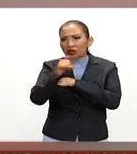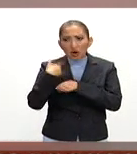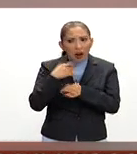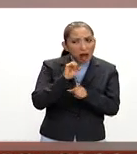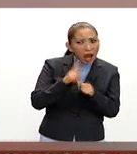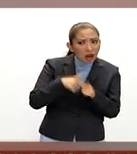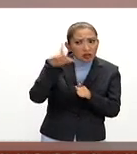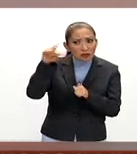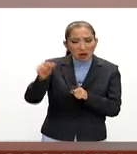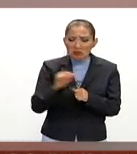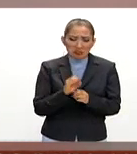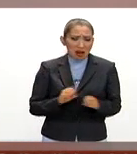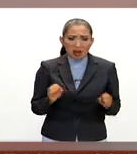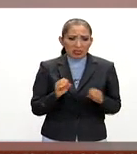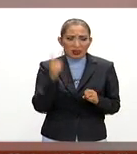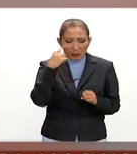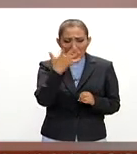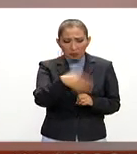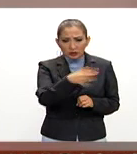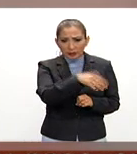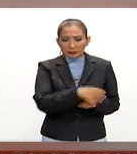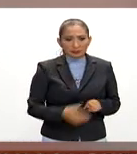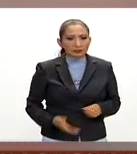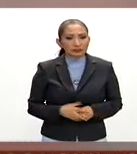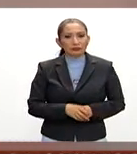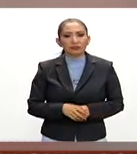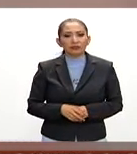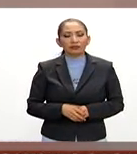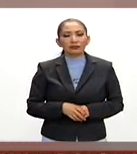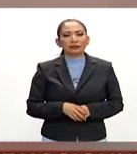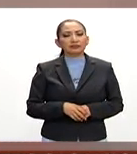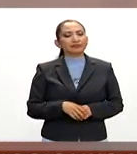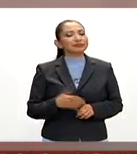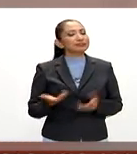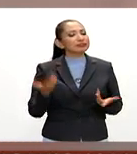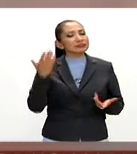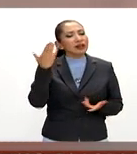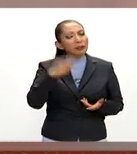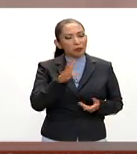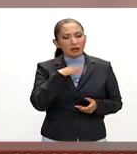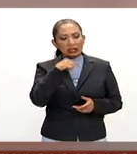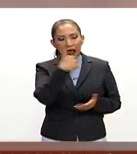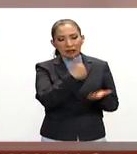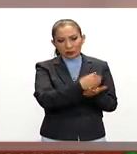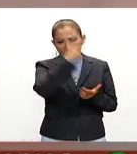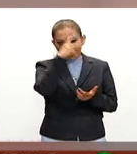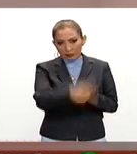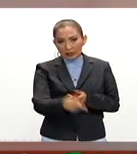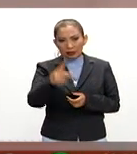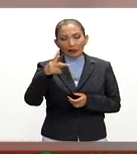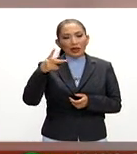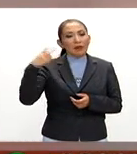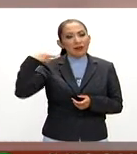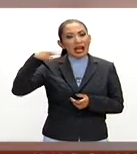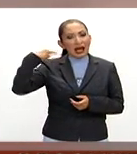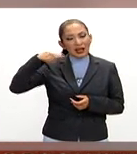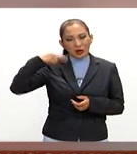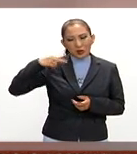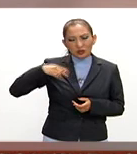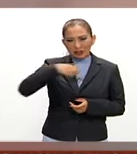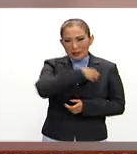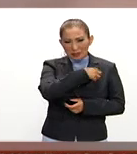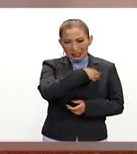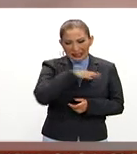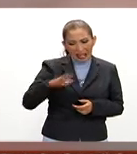siguiendo varias pistas para poder localizarlo. Supimos que también en la capital, allá en Veracruz, en Jadata, allá